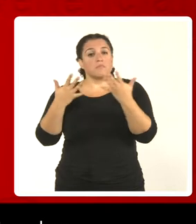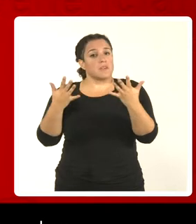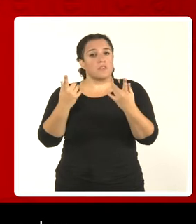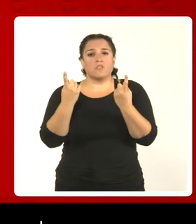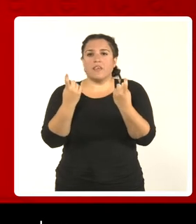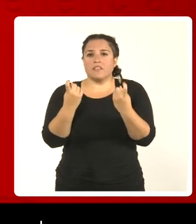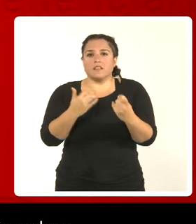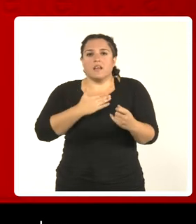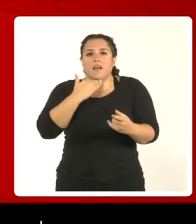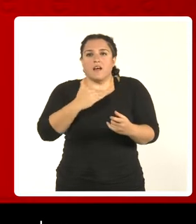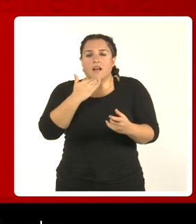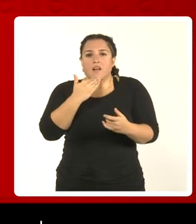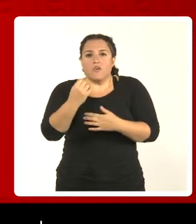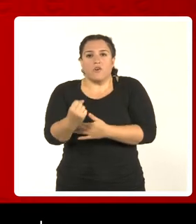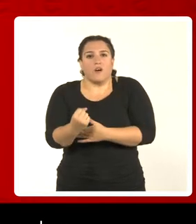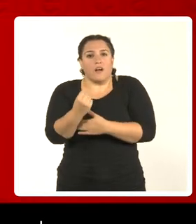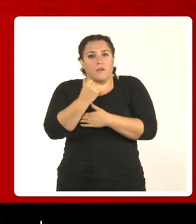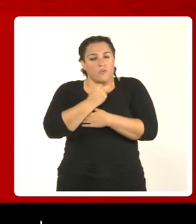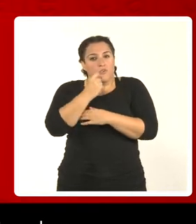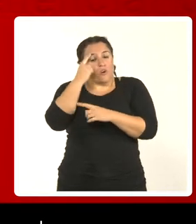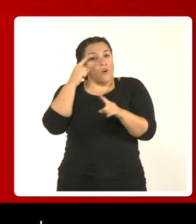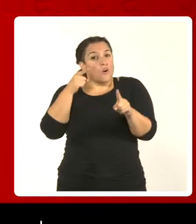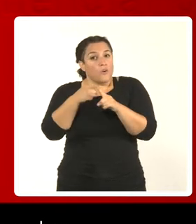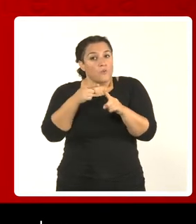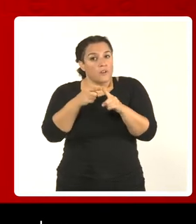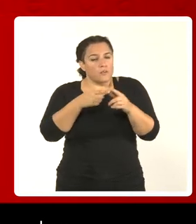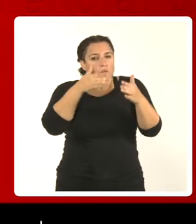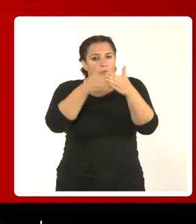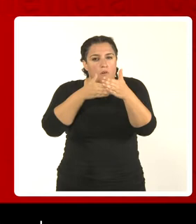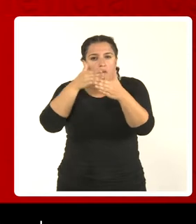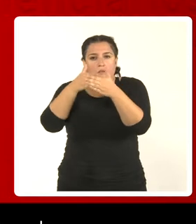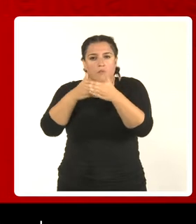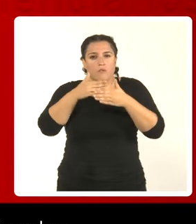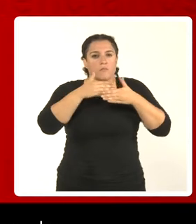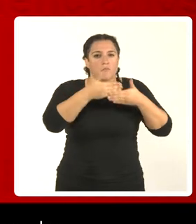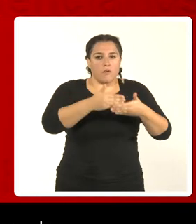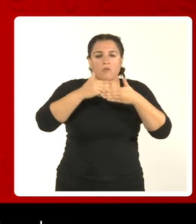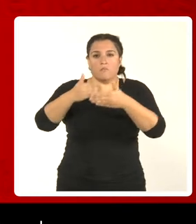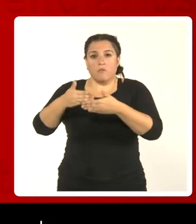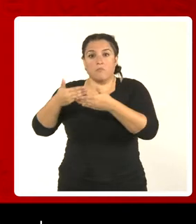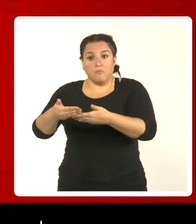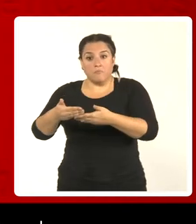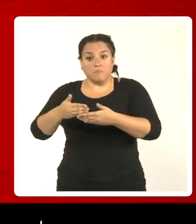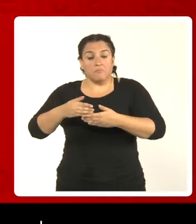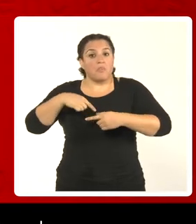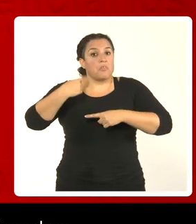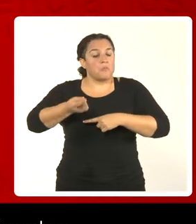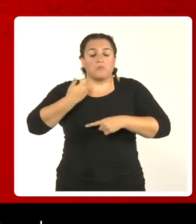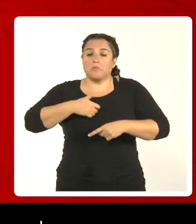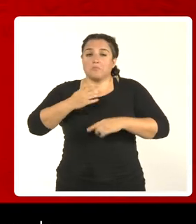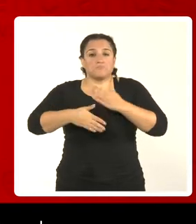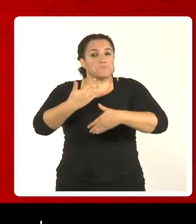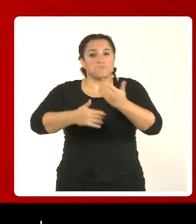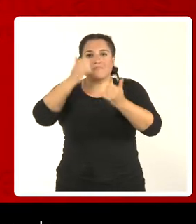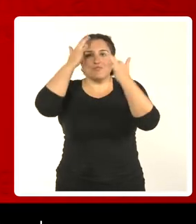necesitamos un apoyo para retomarlo. Después, seguimos con